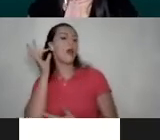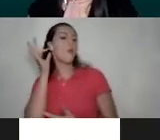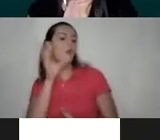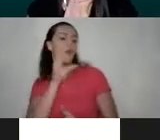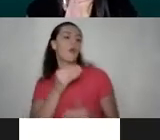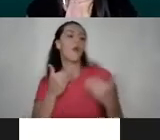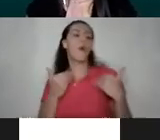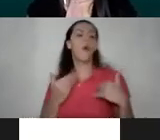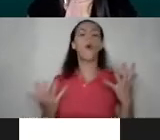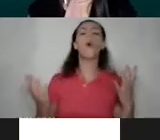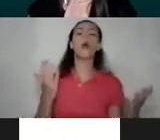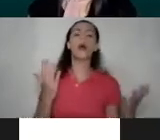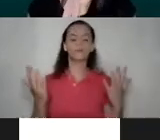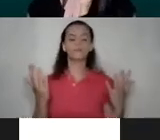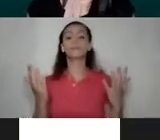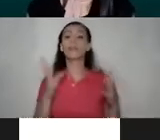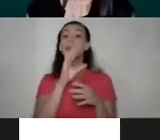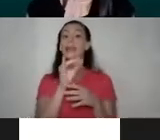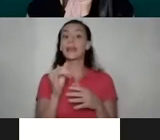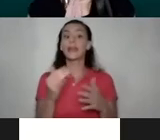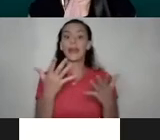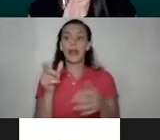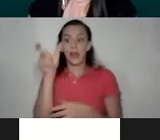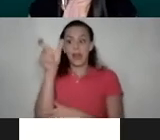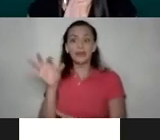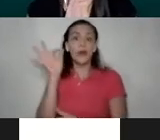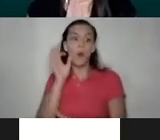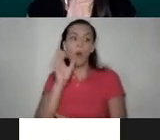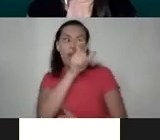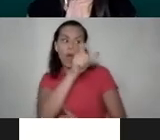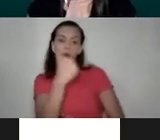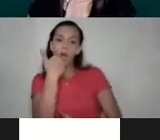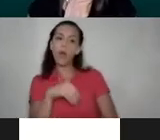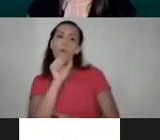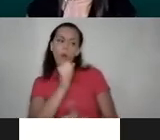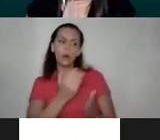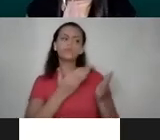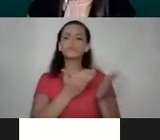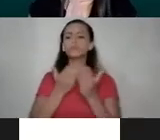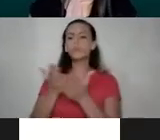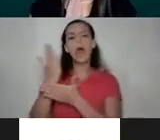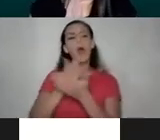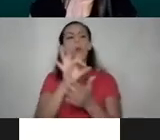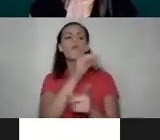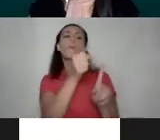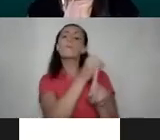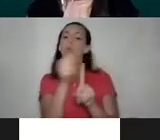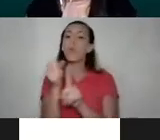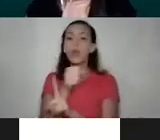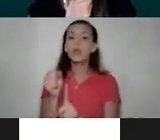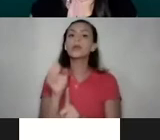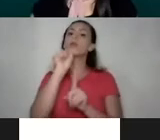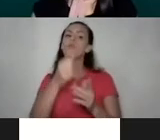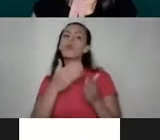hombres, y por tanto de que esa mujer o ese hombre podría recibir ciertas formas de violencia, podría recibir un trato